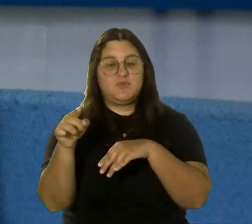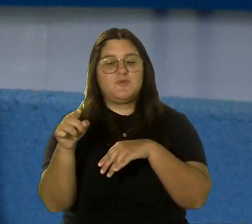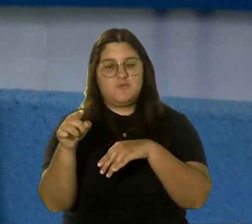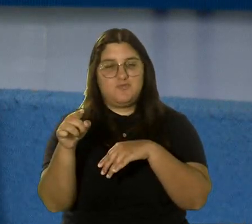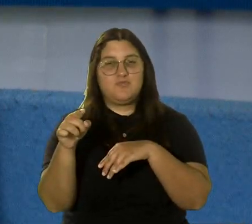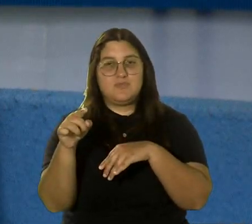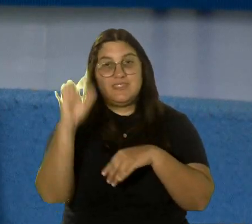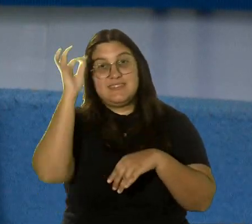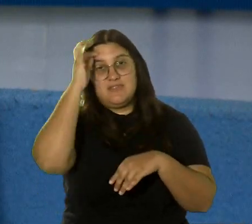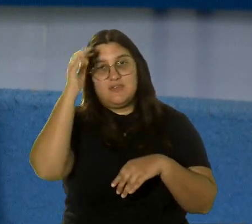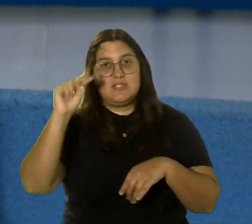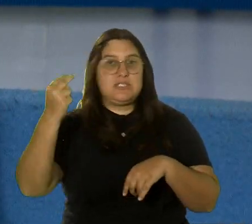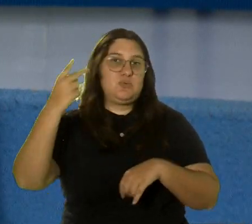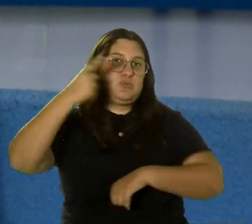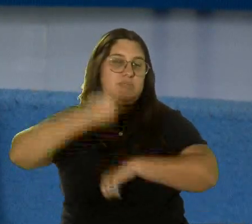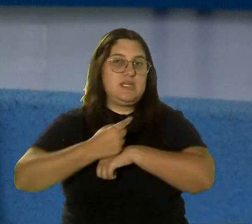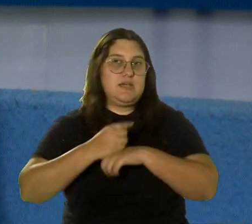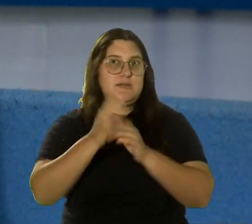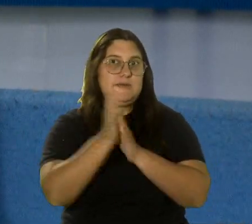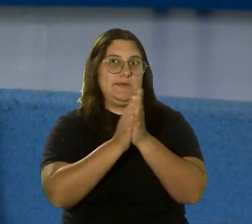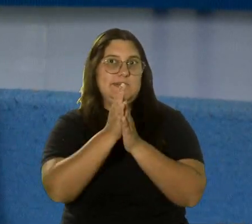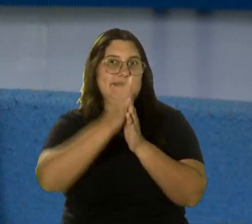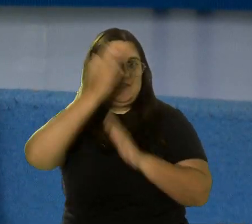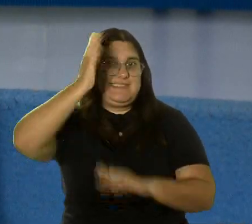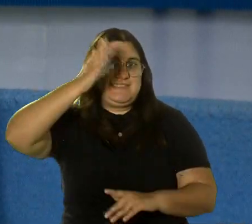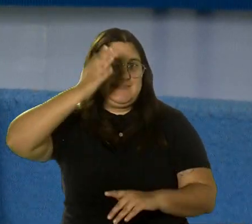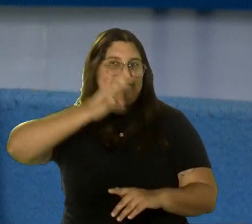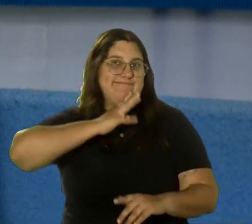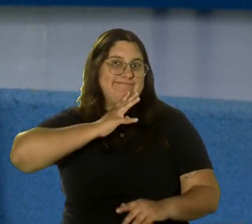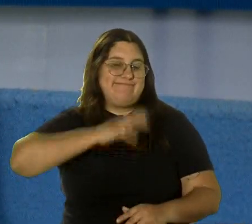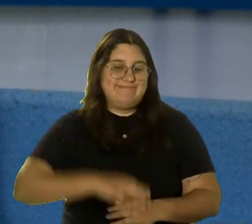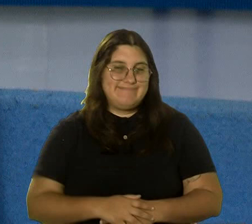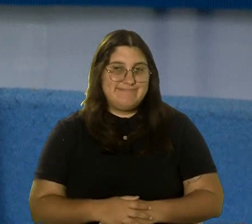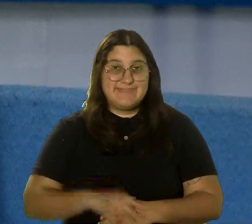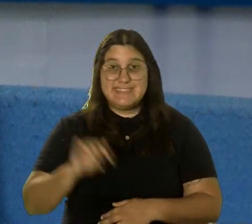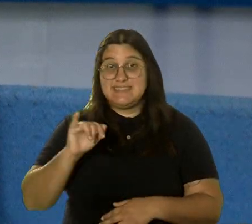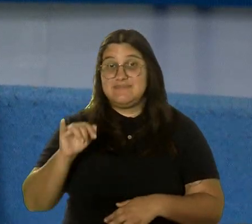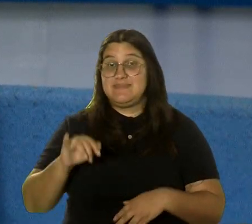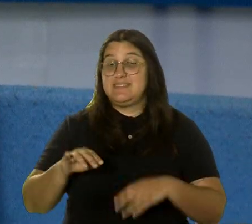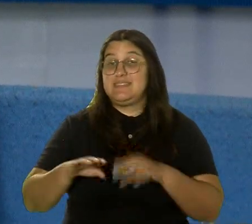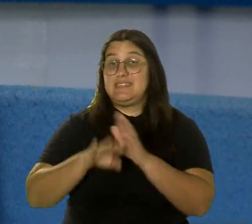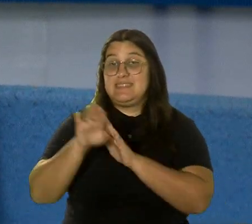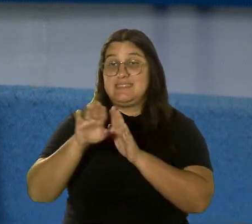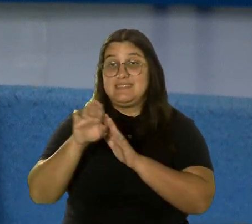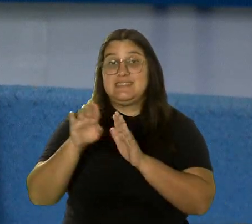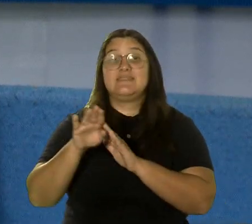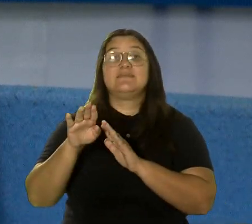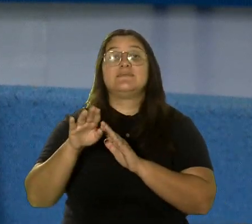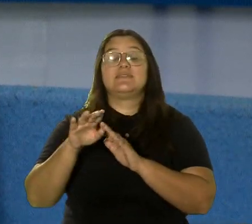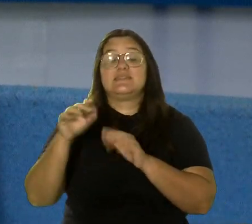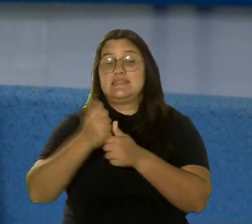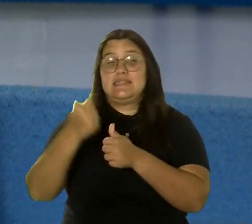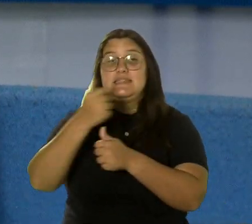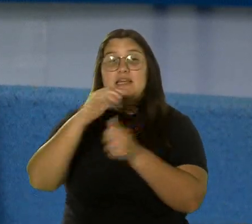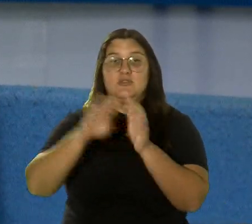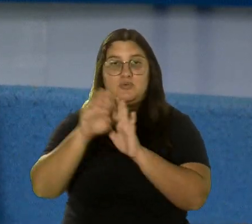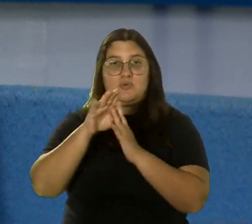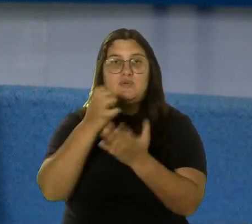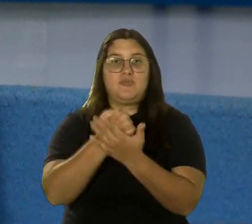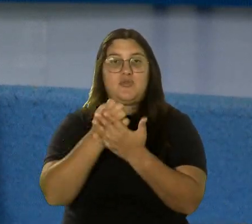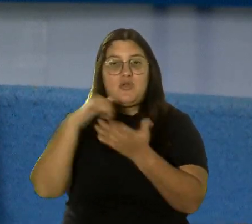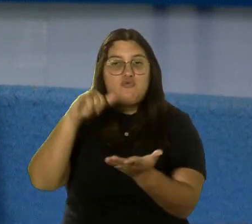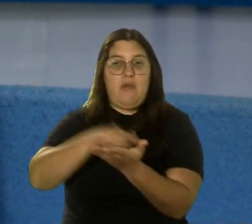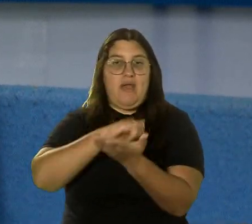segundo día dando una presentación bastante interesante, así como la Secretaria de Desarrollo Económico y Comercio de Nueva York va a estar con nosotros también